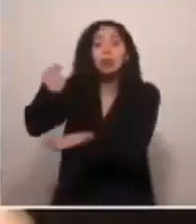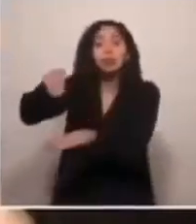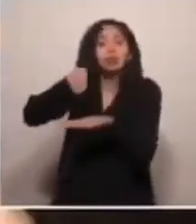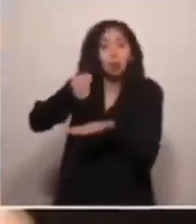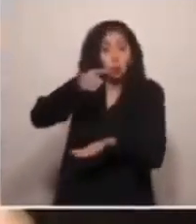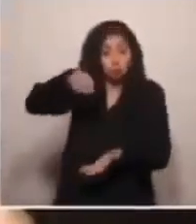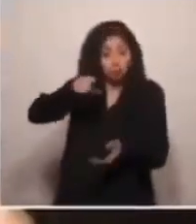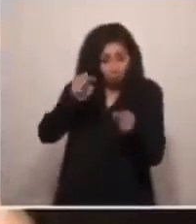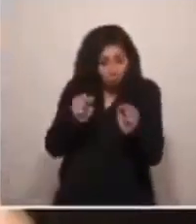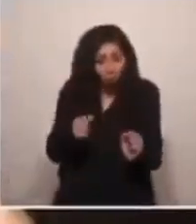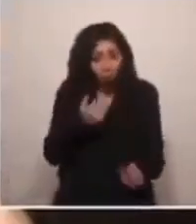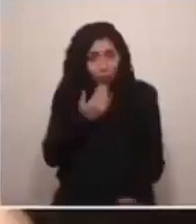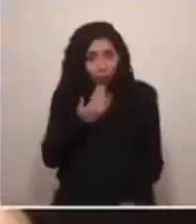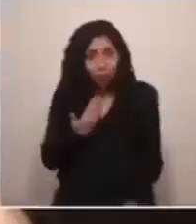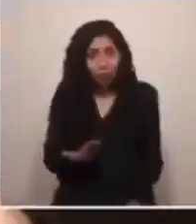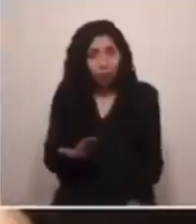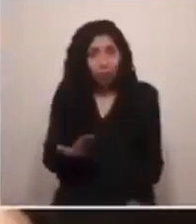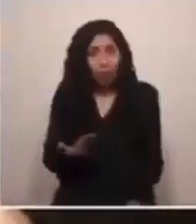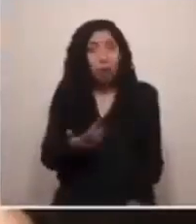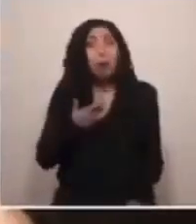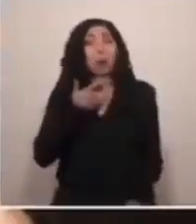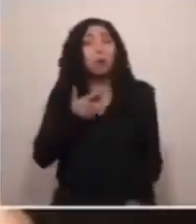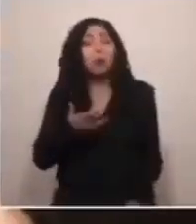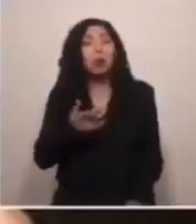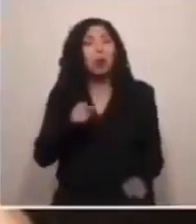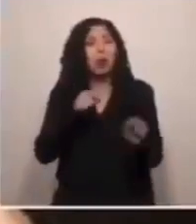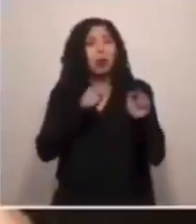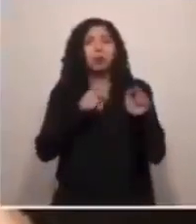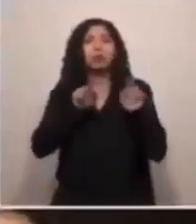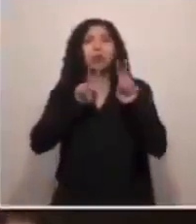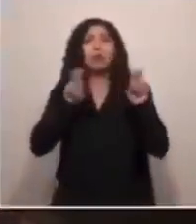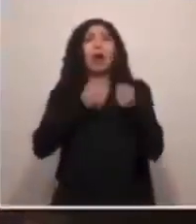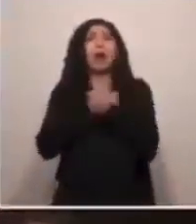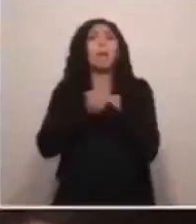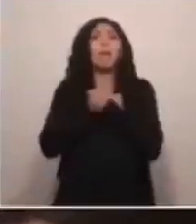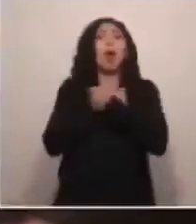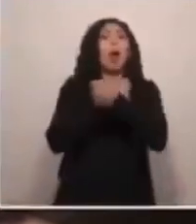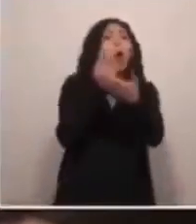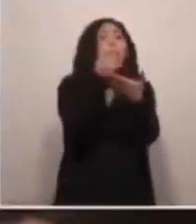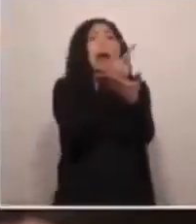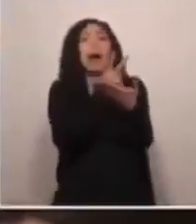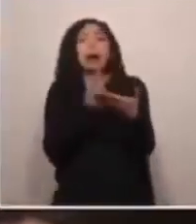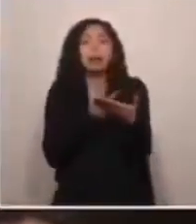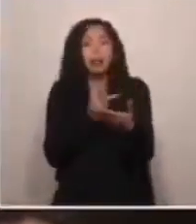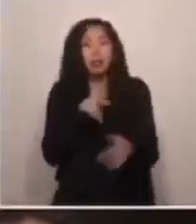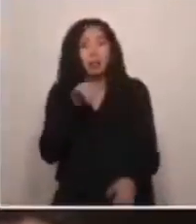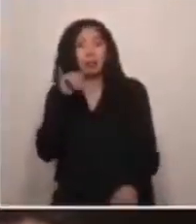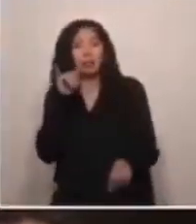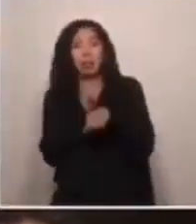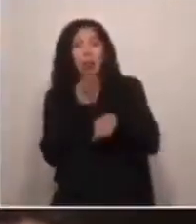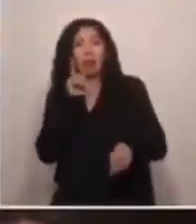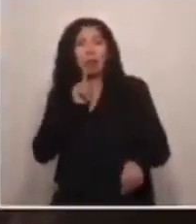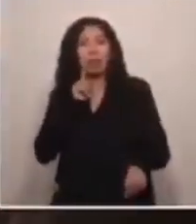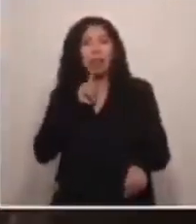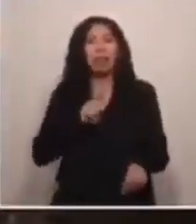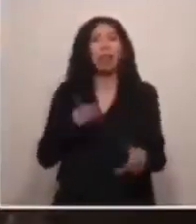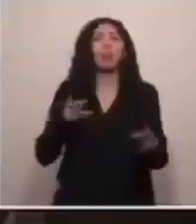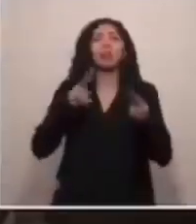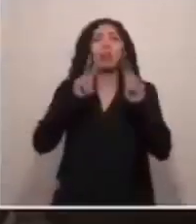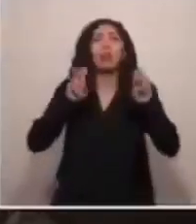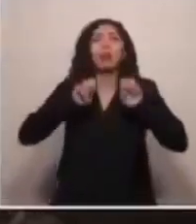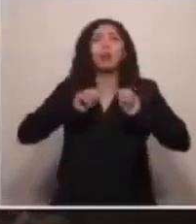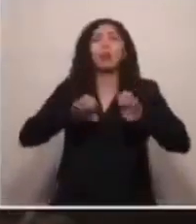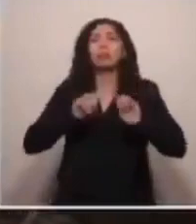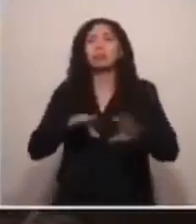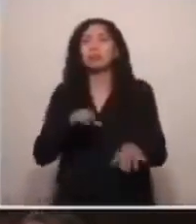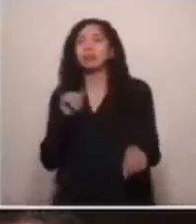dispuestos? Porque al parecer era mentira eso del amor al arte, no era tan cierto eso de la vocación. Y si están tan